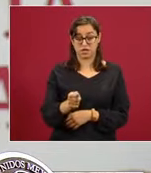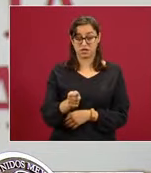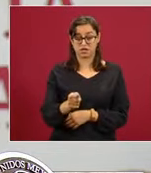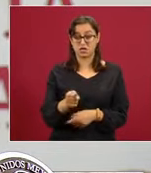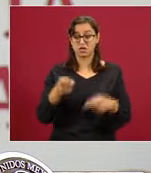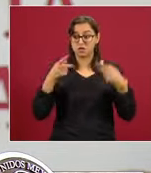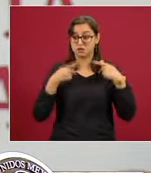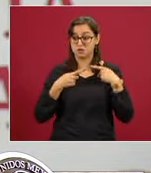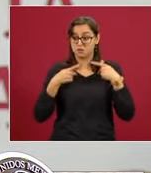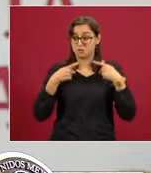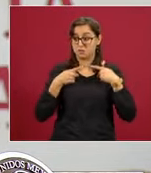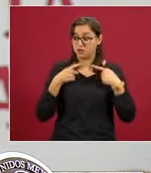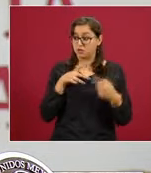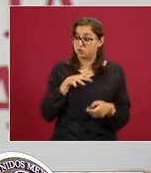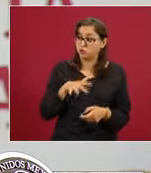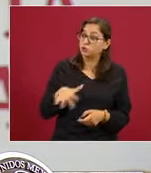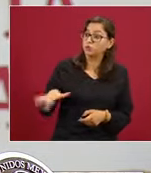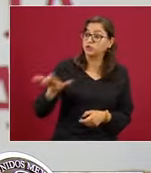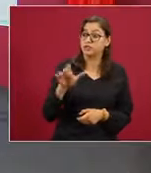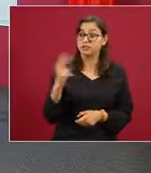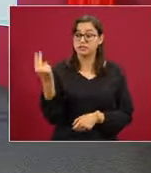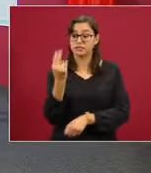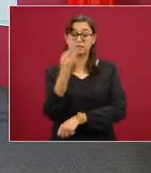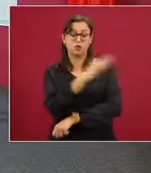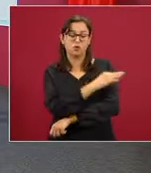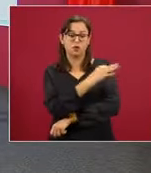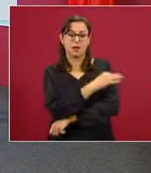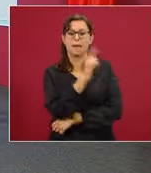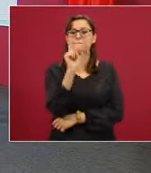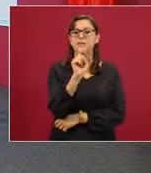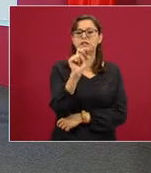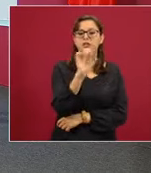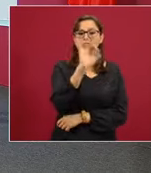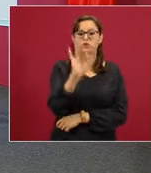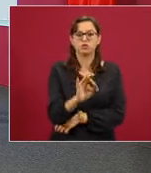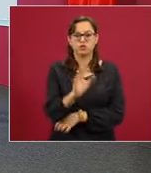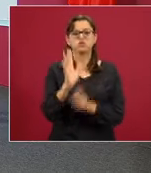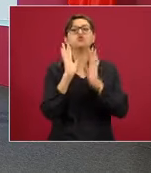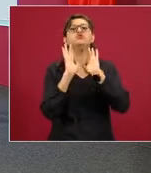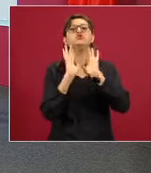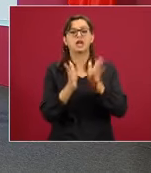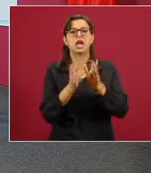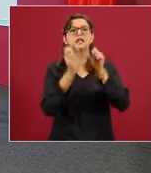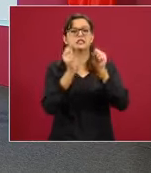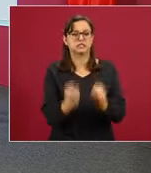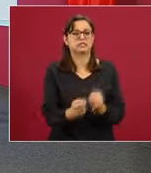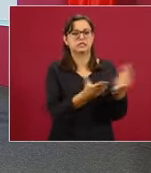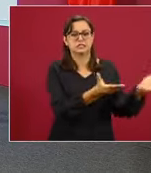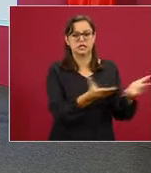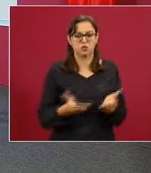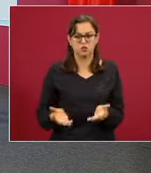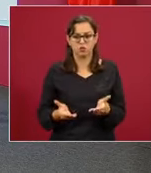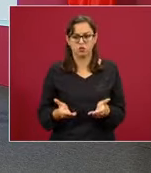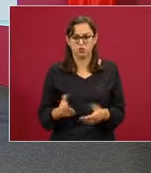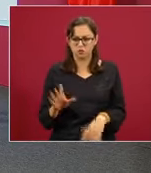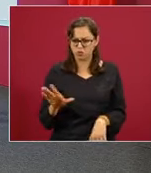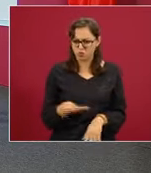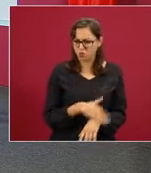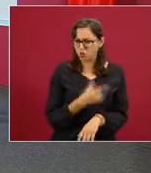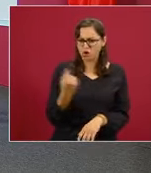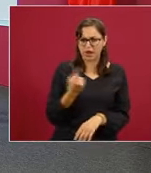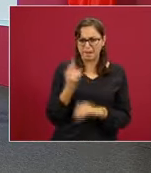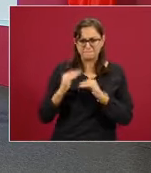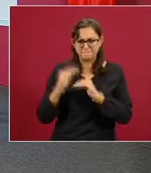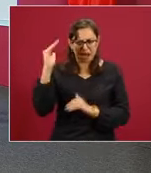de lo que se va a requerir cubierto por este mecanismo. ¿Por qué no otro porcentaje? Porque COVAX acordó que el máximo son